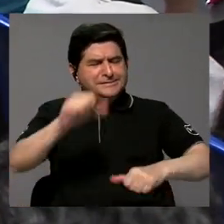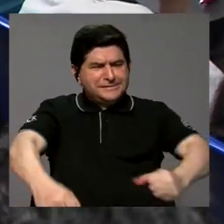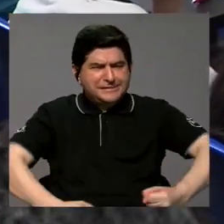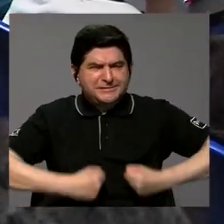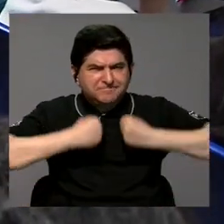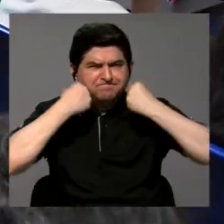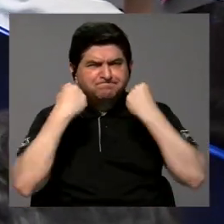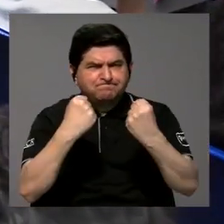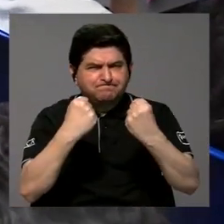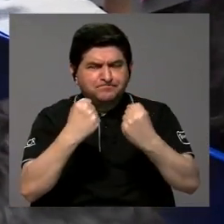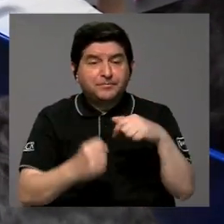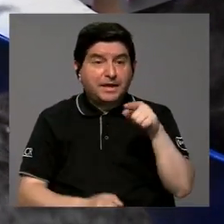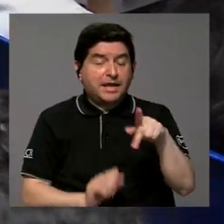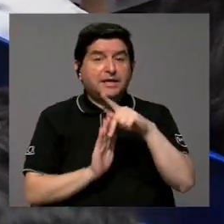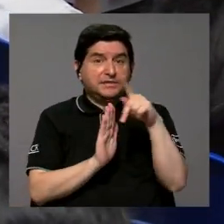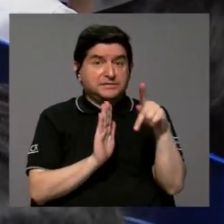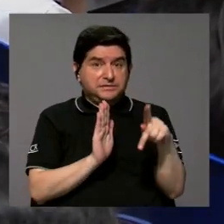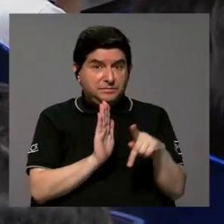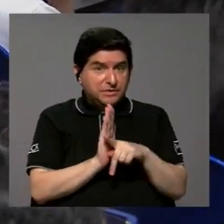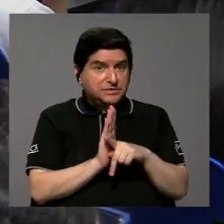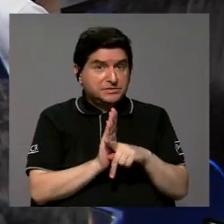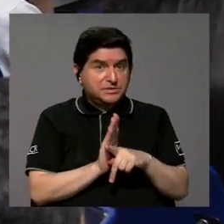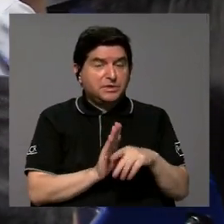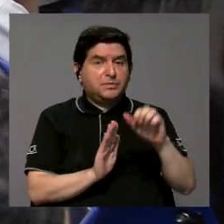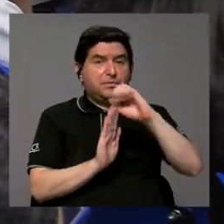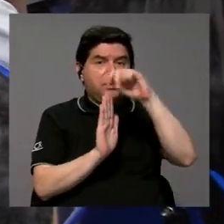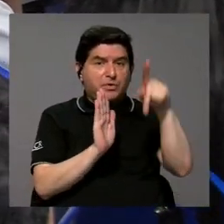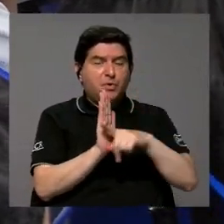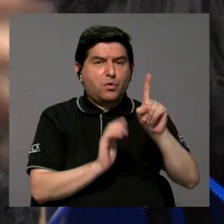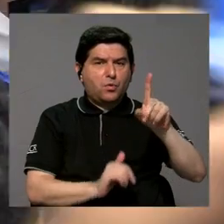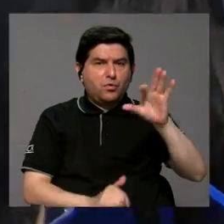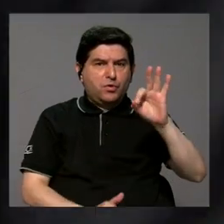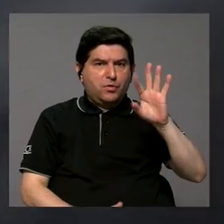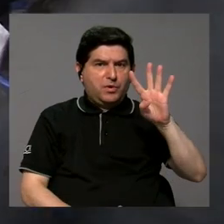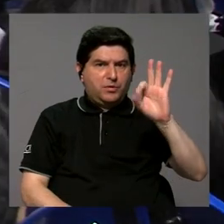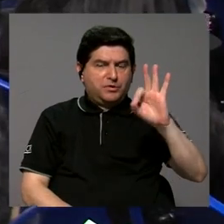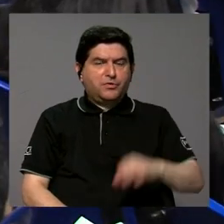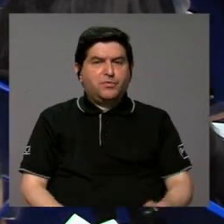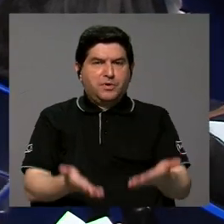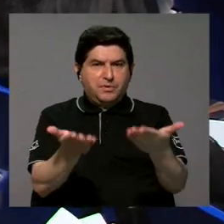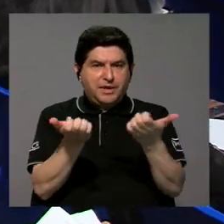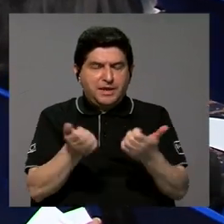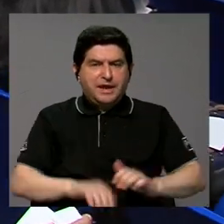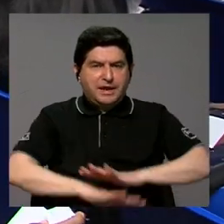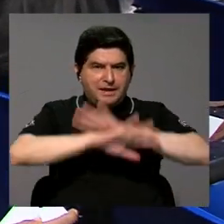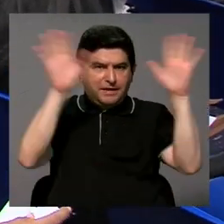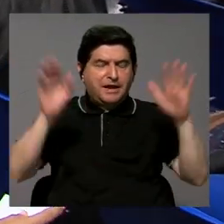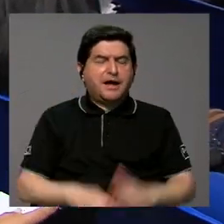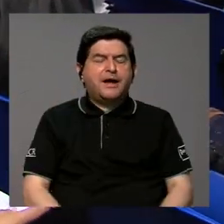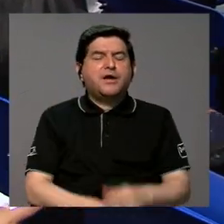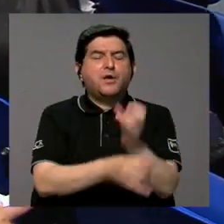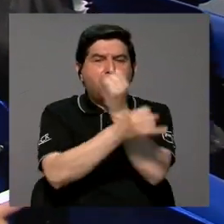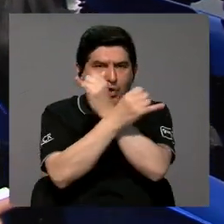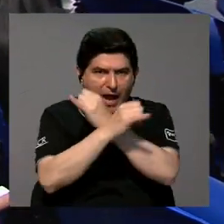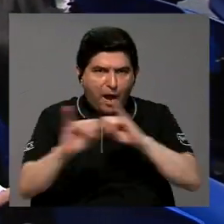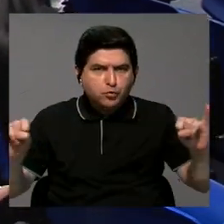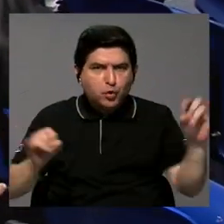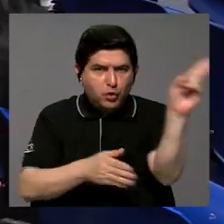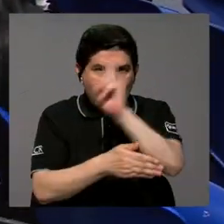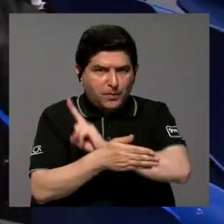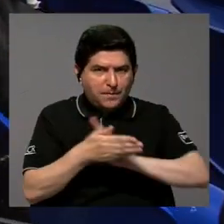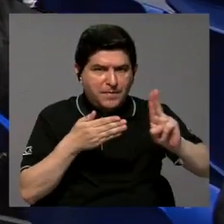fuerte porque ese fue un principio en la Constitución del 49 que se quiso que quedara muy claro. La autonomía de las universidades